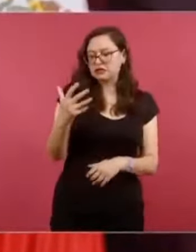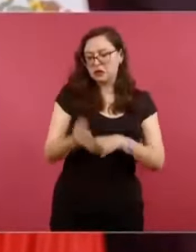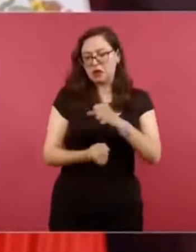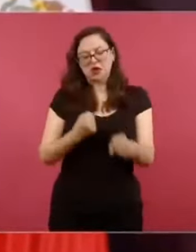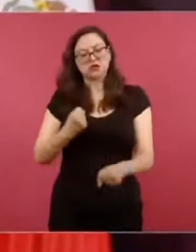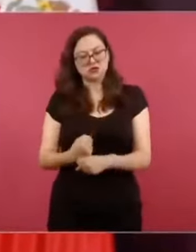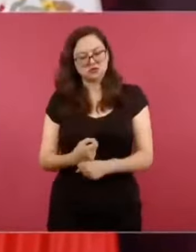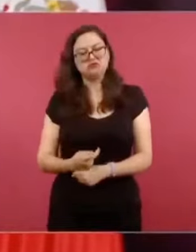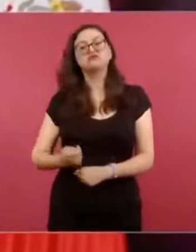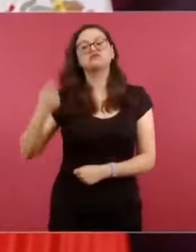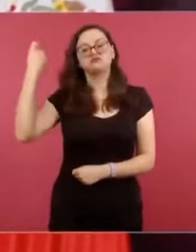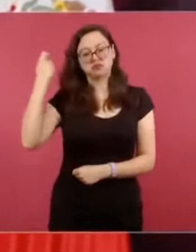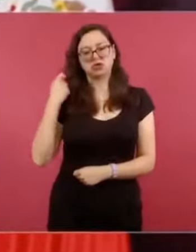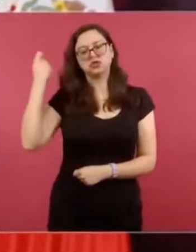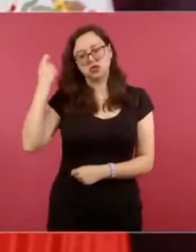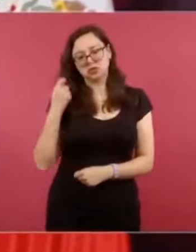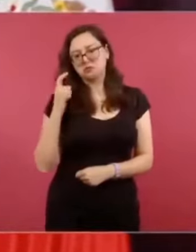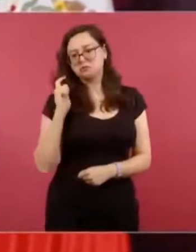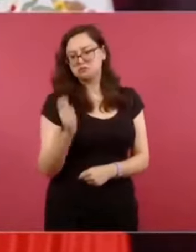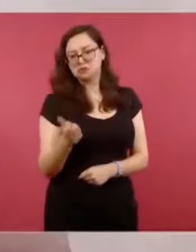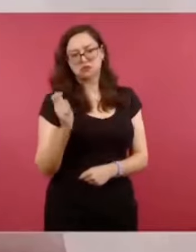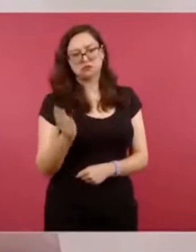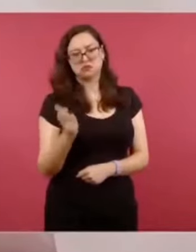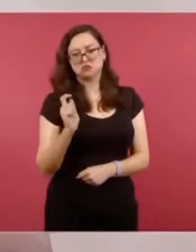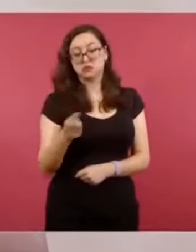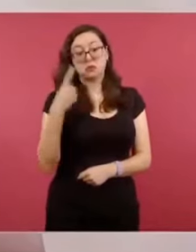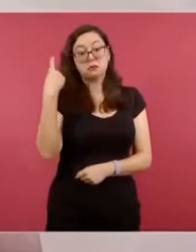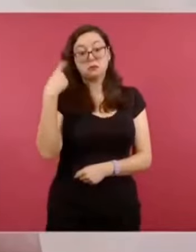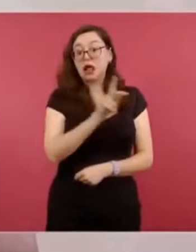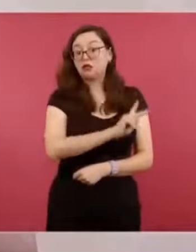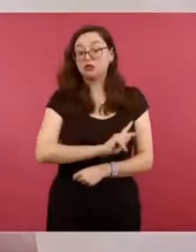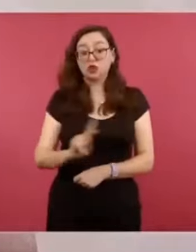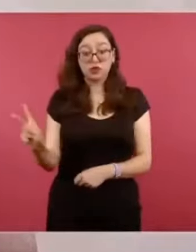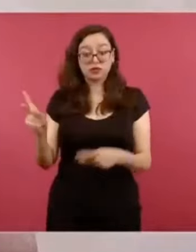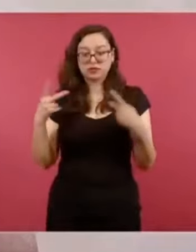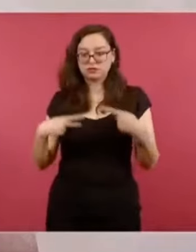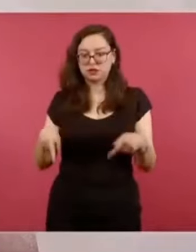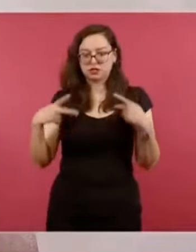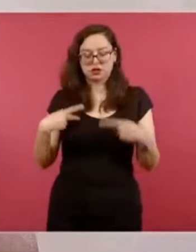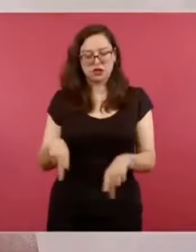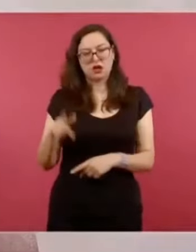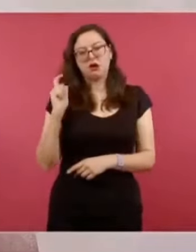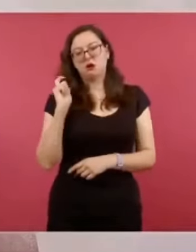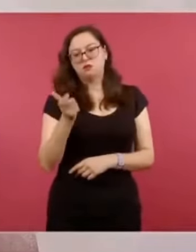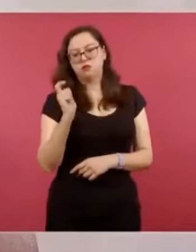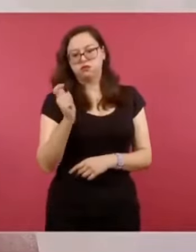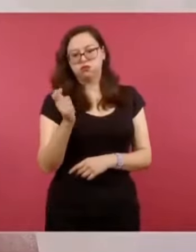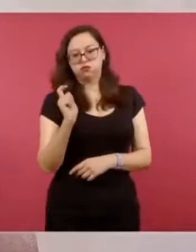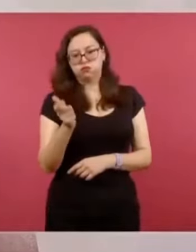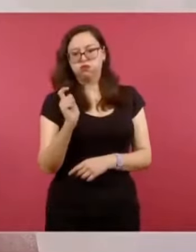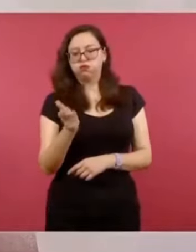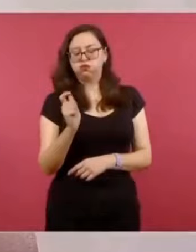universal, pero no